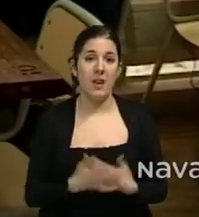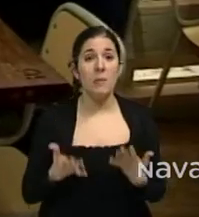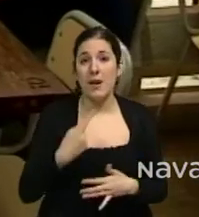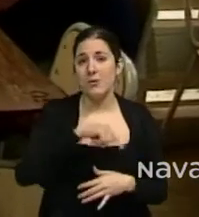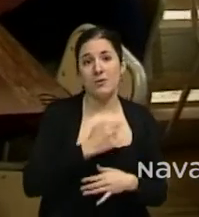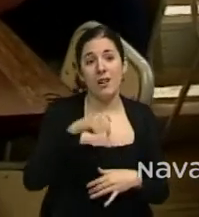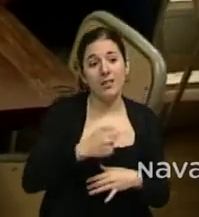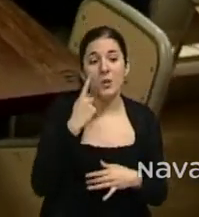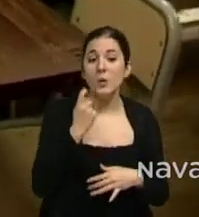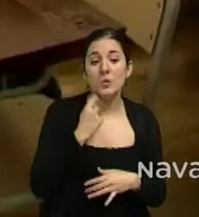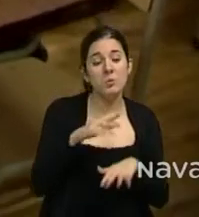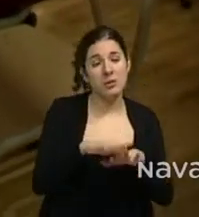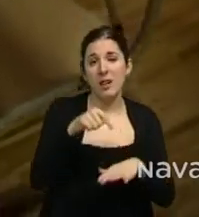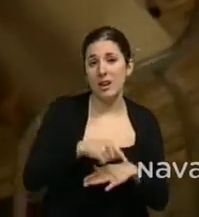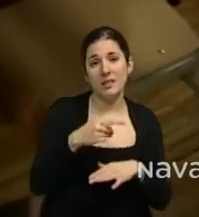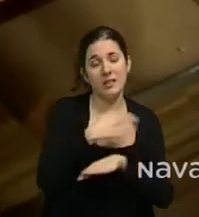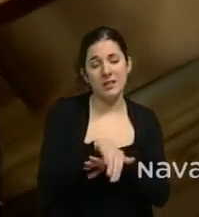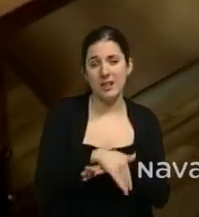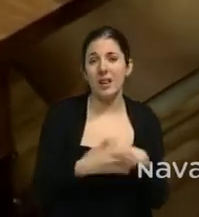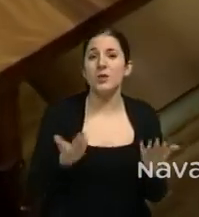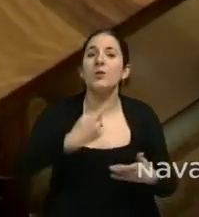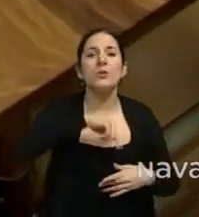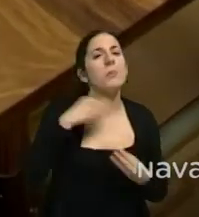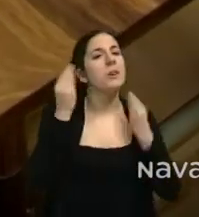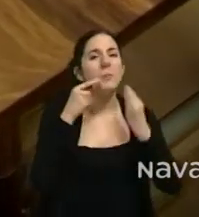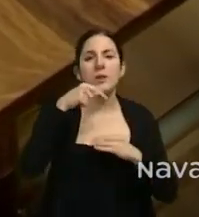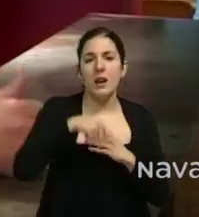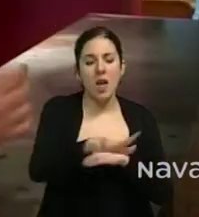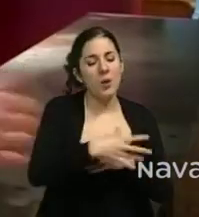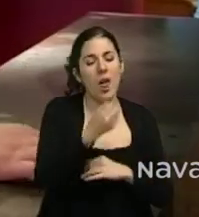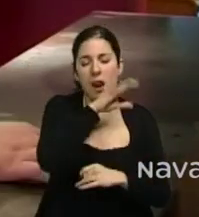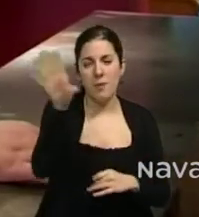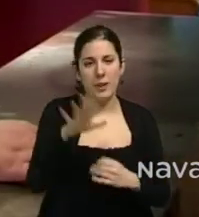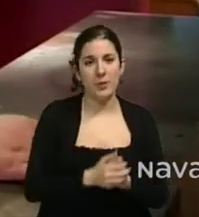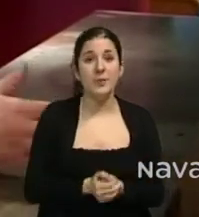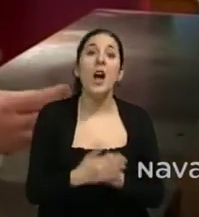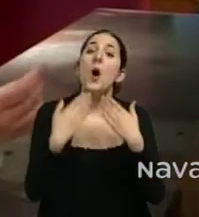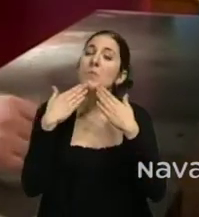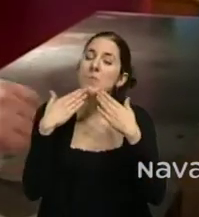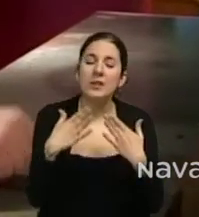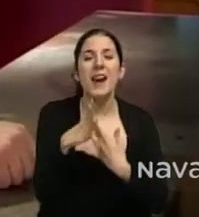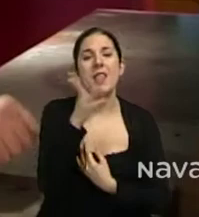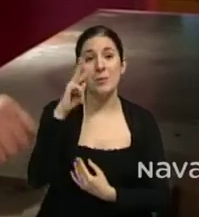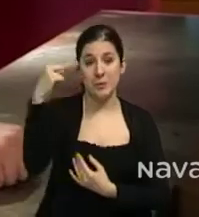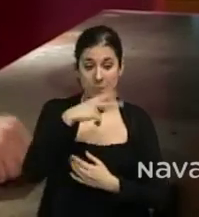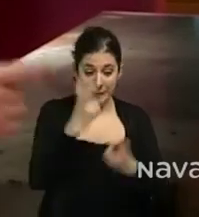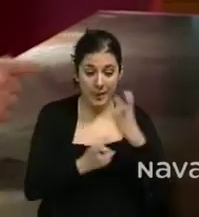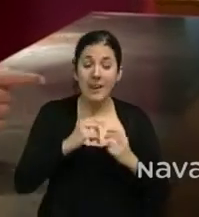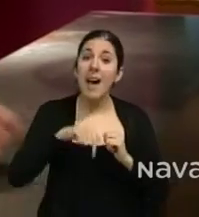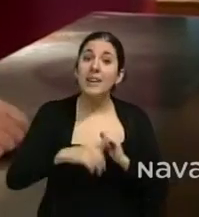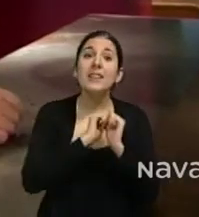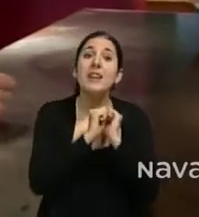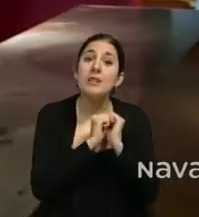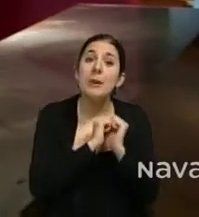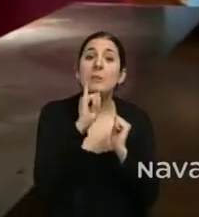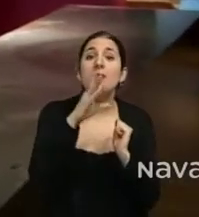con esta calle y creíamos que era un sitio idóneo. Muchas gracias por haber venido y os esperamos aquí en el punto cero en la calle